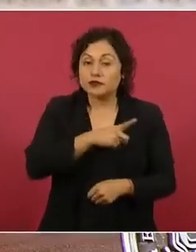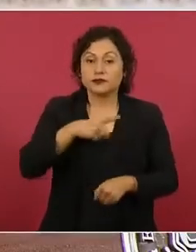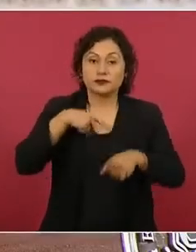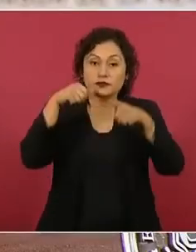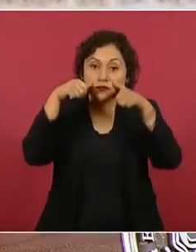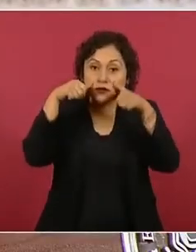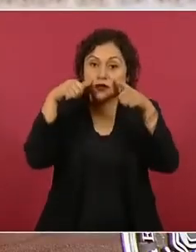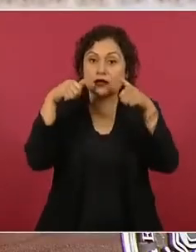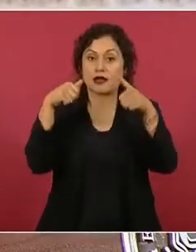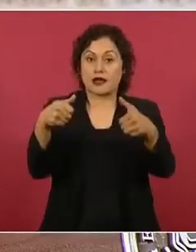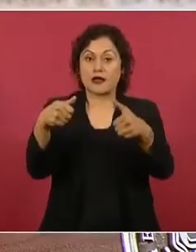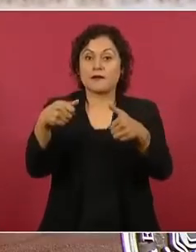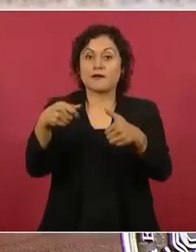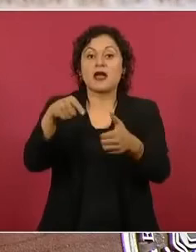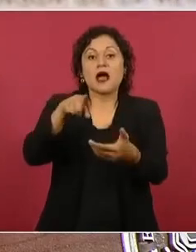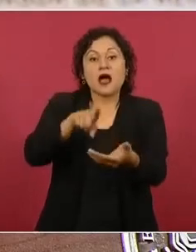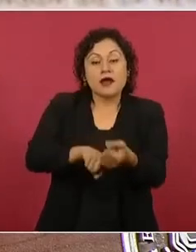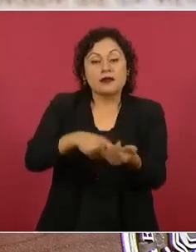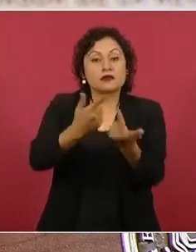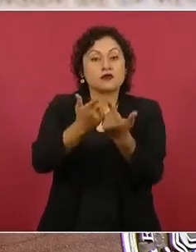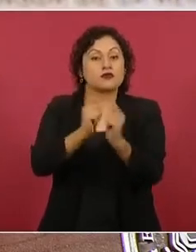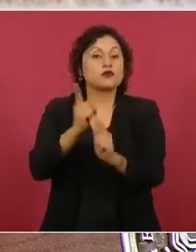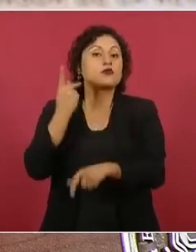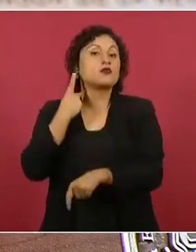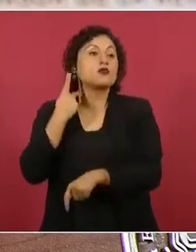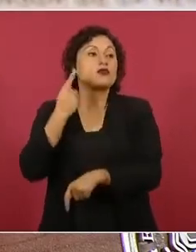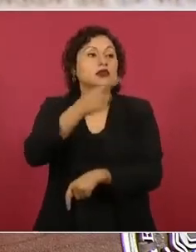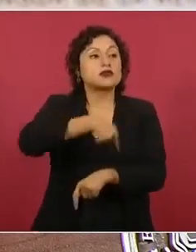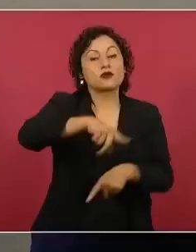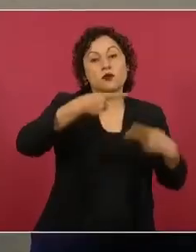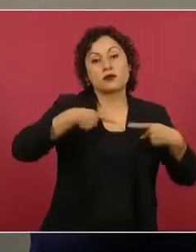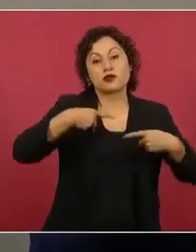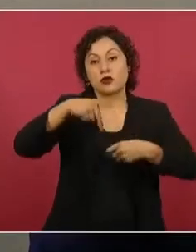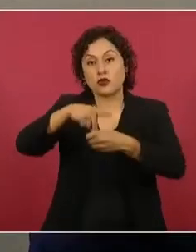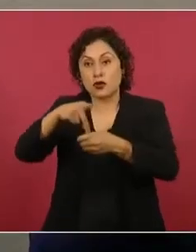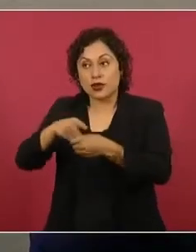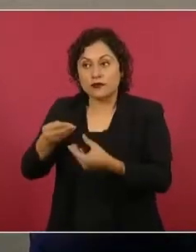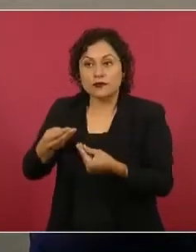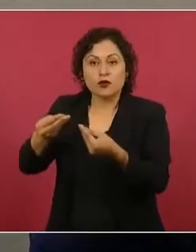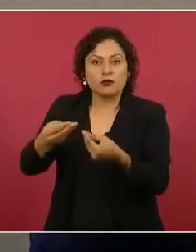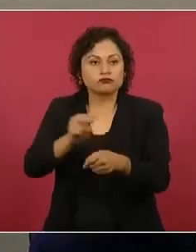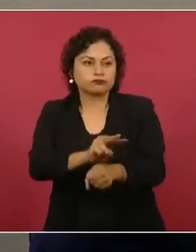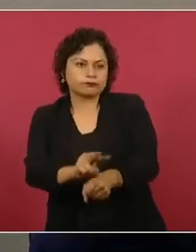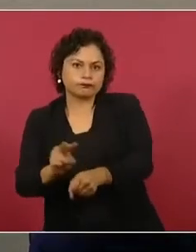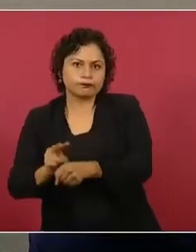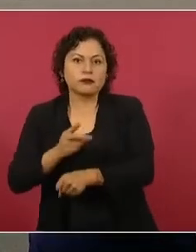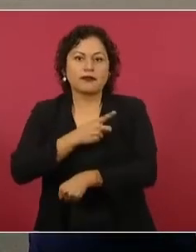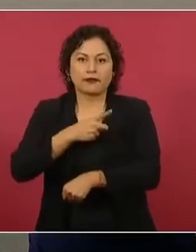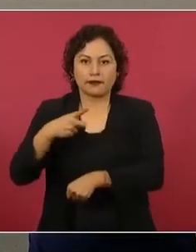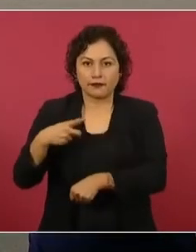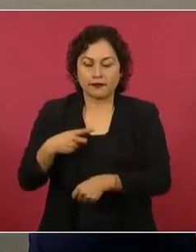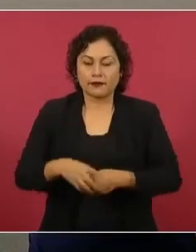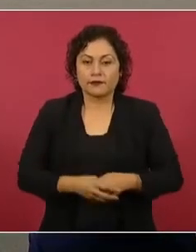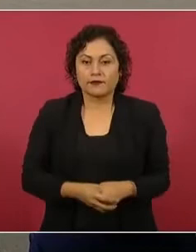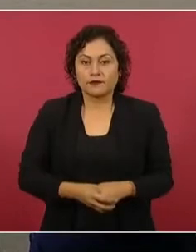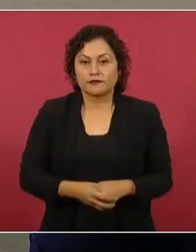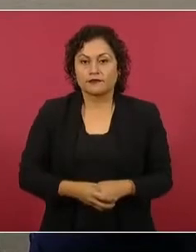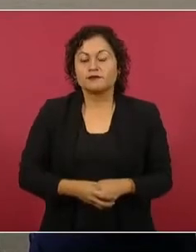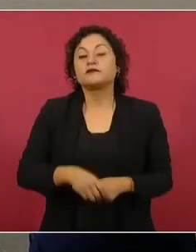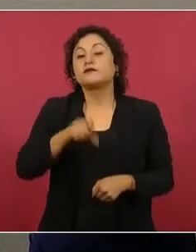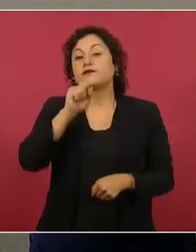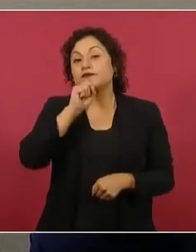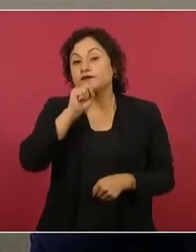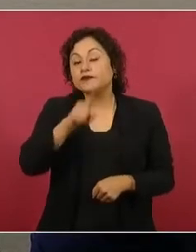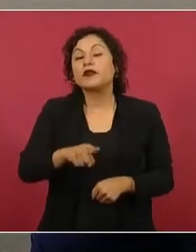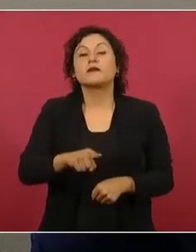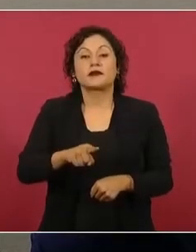personas a los partidos y el uso de tales recursos por parte de estos. Los gastos en burocracia